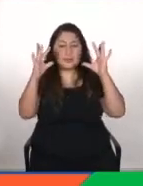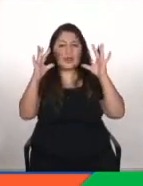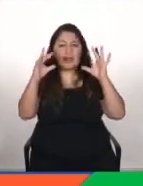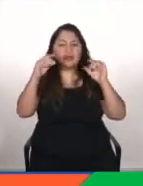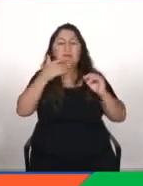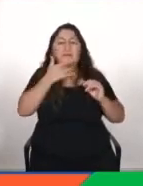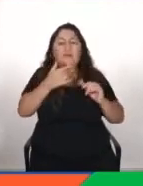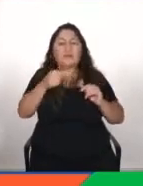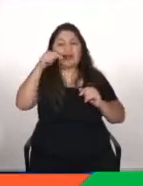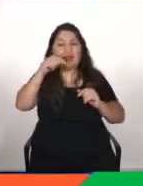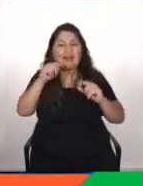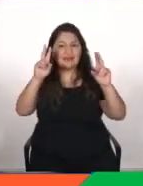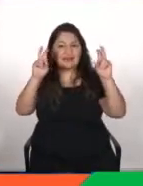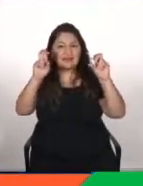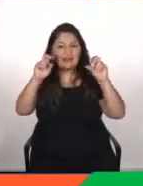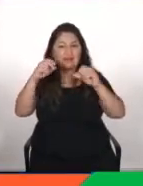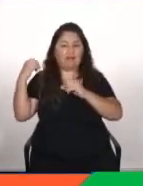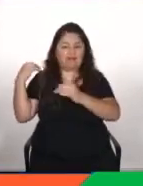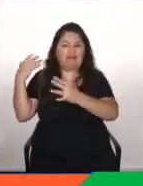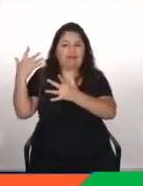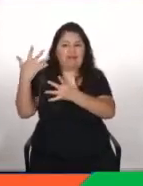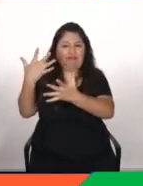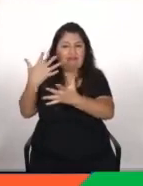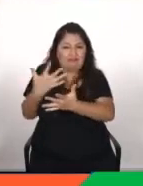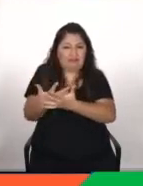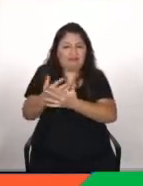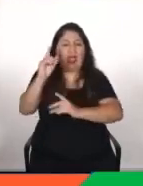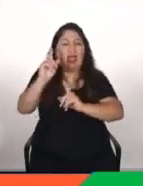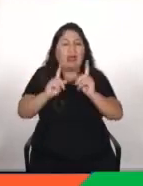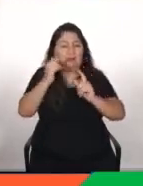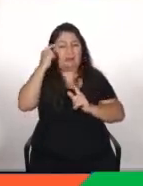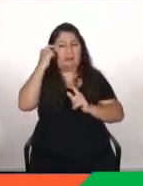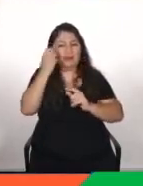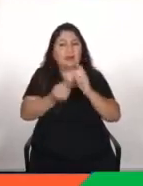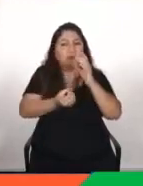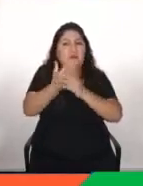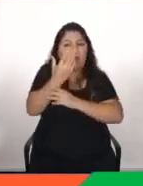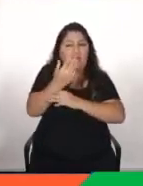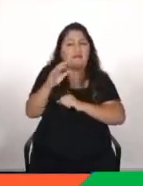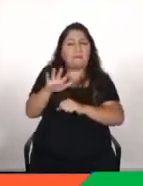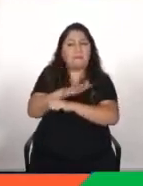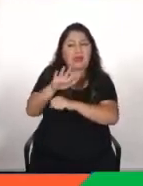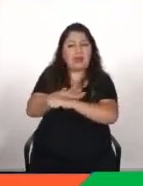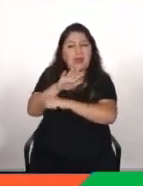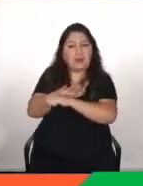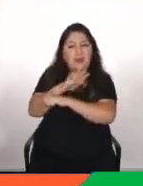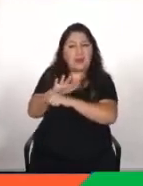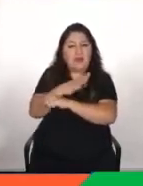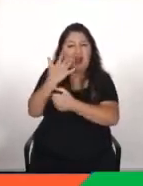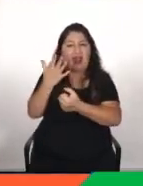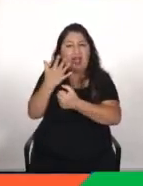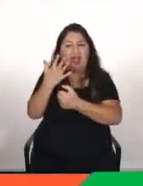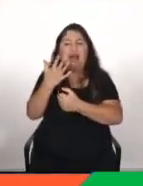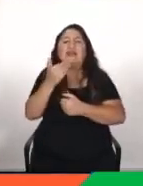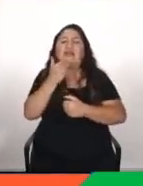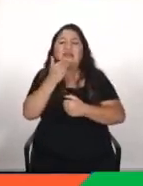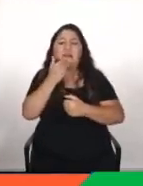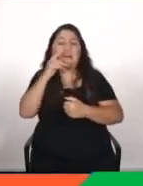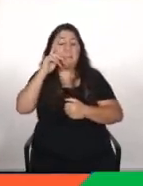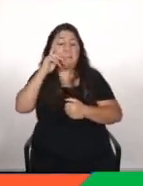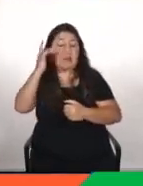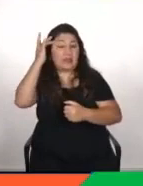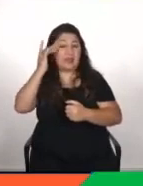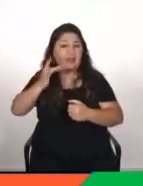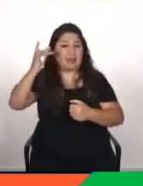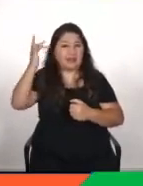trayectoria porque parece como que es algo muy nuevo, que a lo mejor sí hemos escuchado un poco en las películas de ciencia ficción de los 80, de los 90, pero realmente la